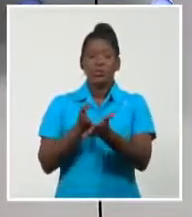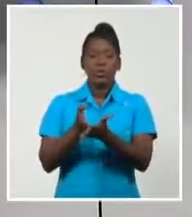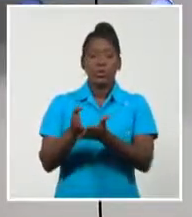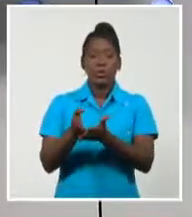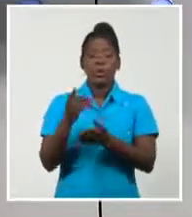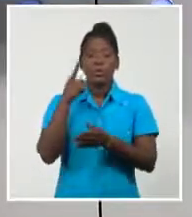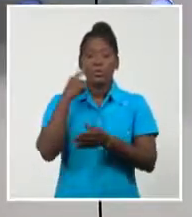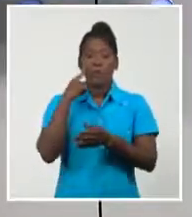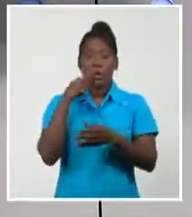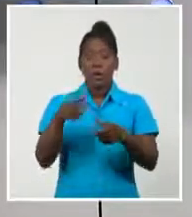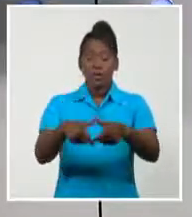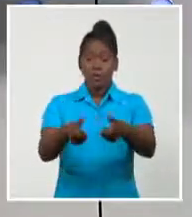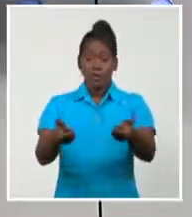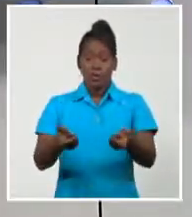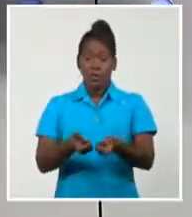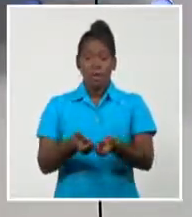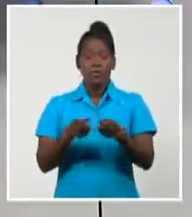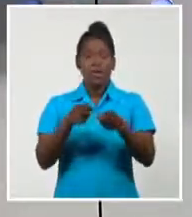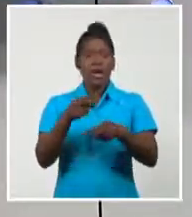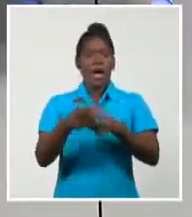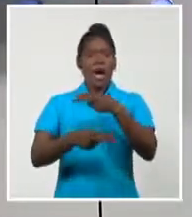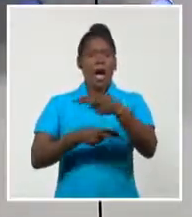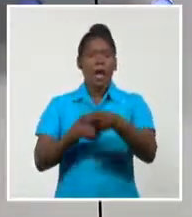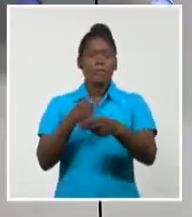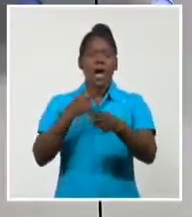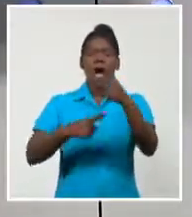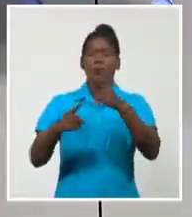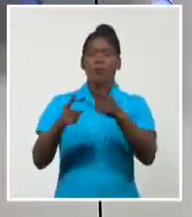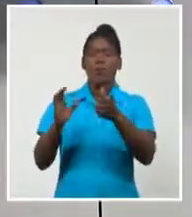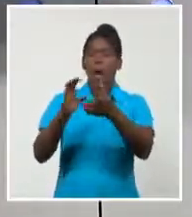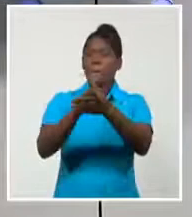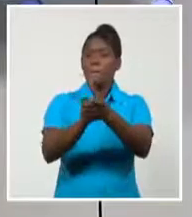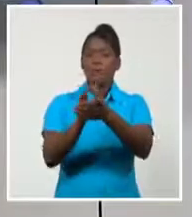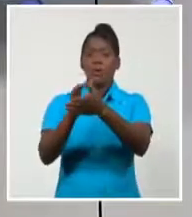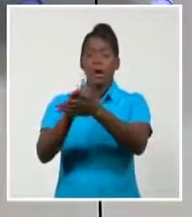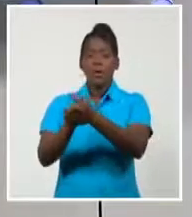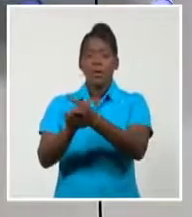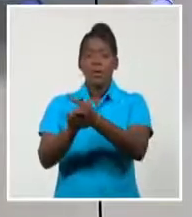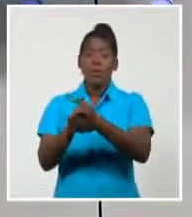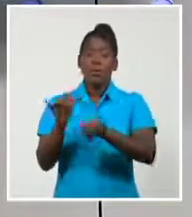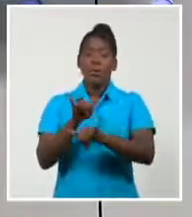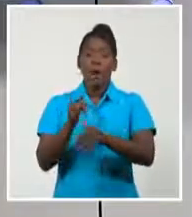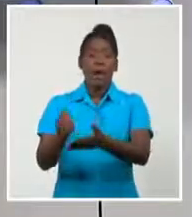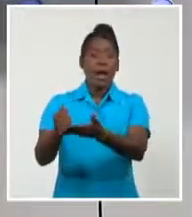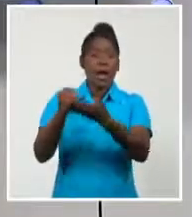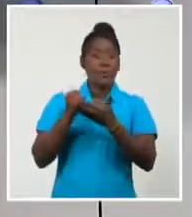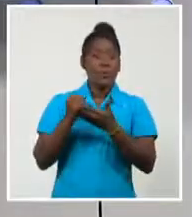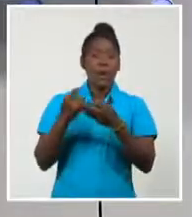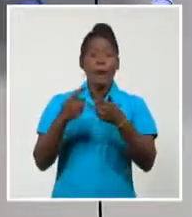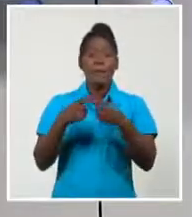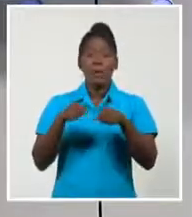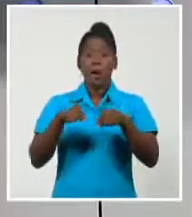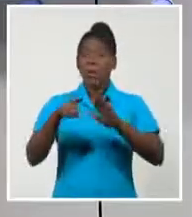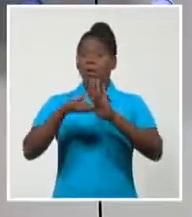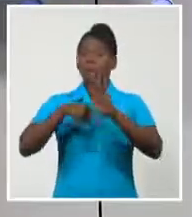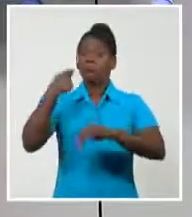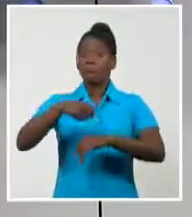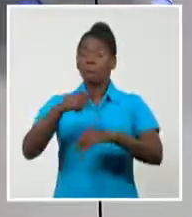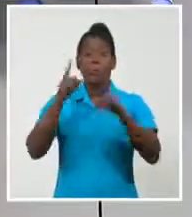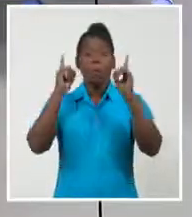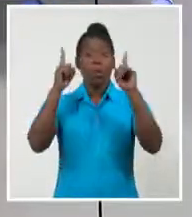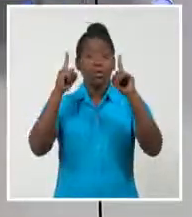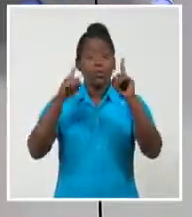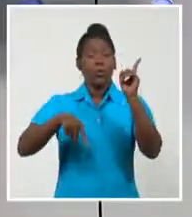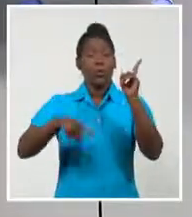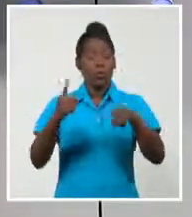liderado por la oposición fujimorista y sus aliados y el Poder Ejecutivo, lo que provocó un enjuiciamiento político. Sin embargo,